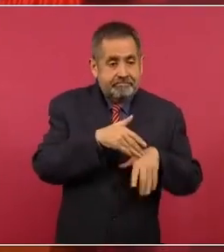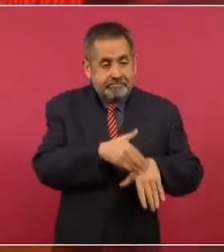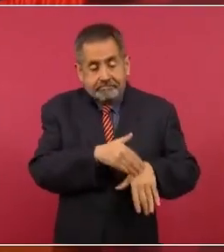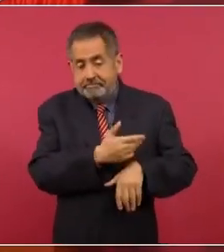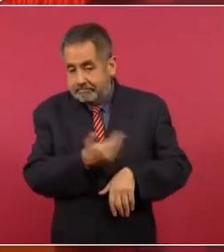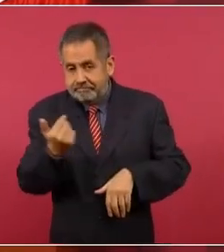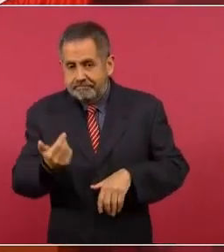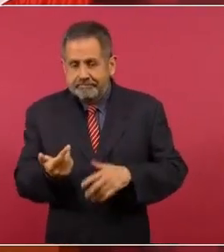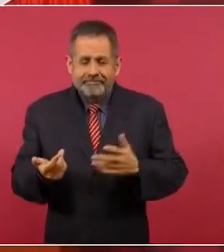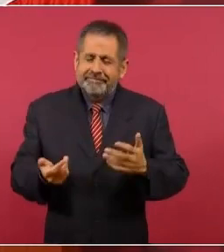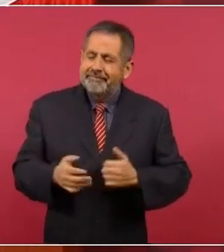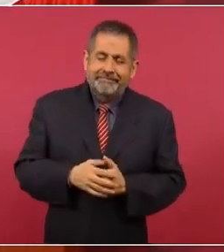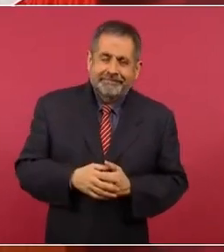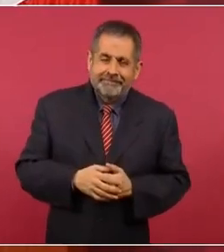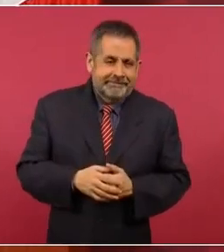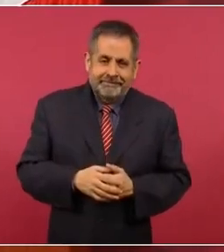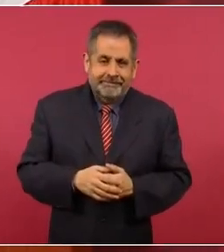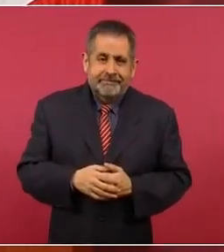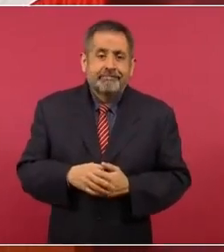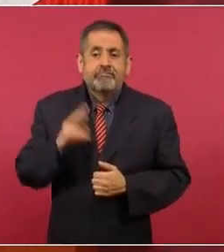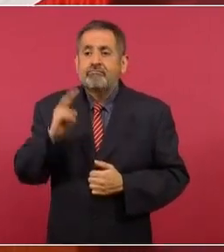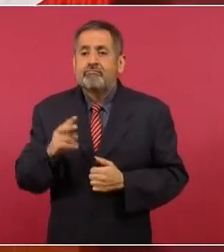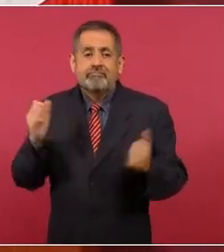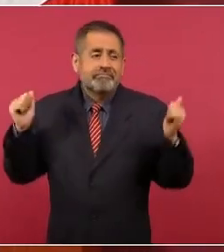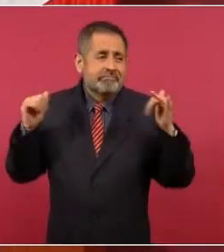muy contentos